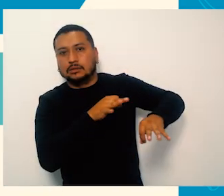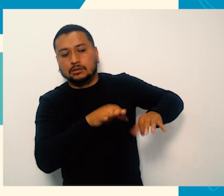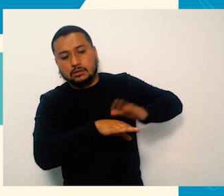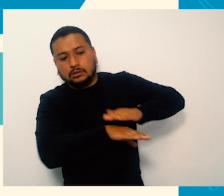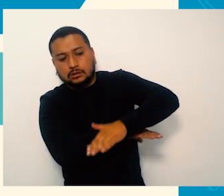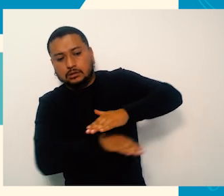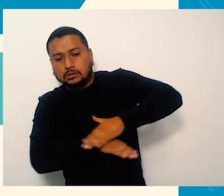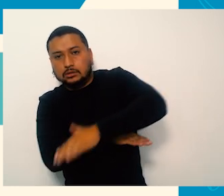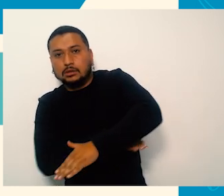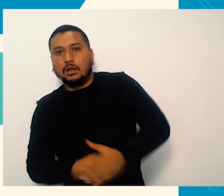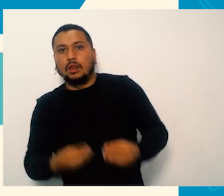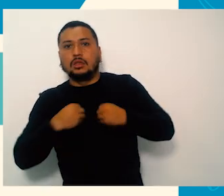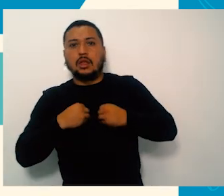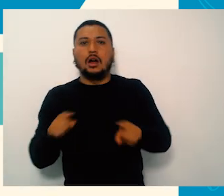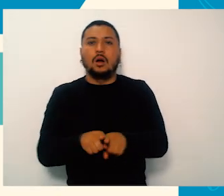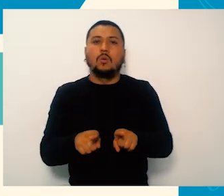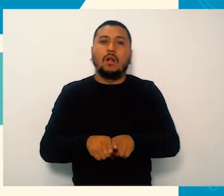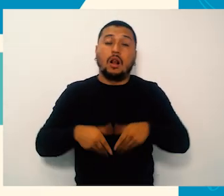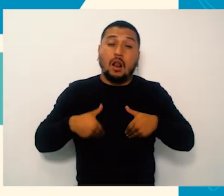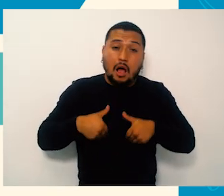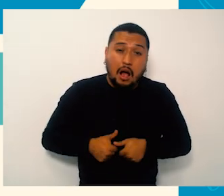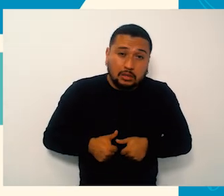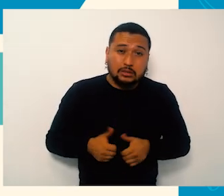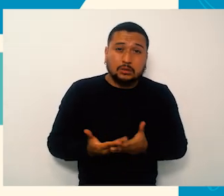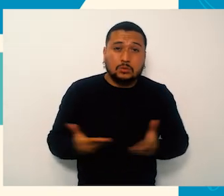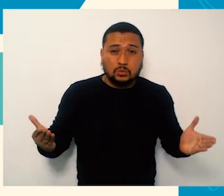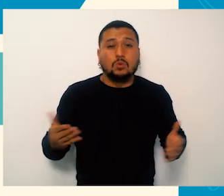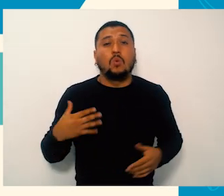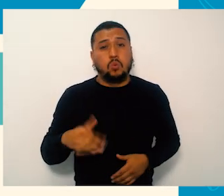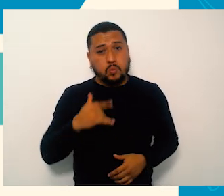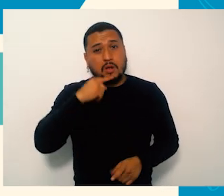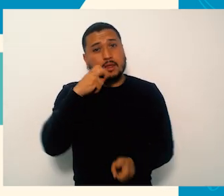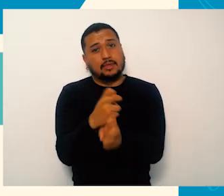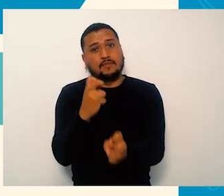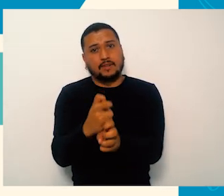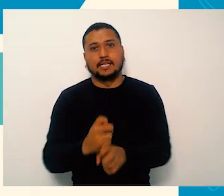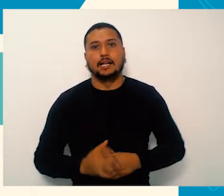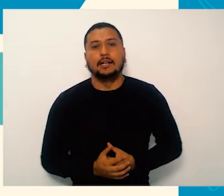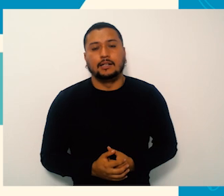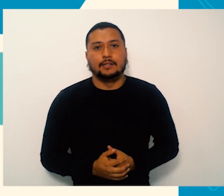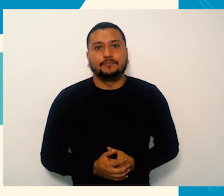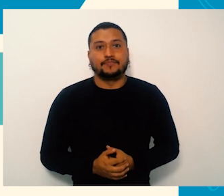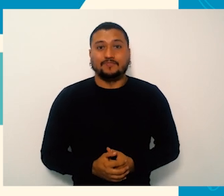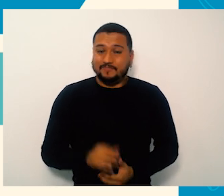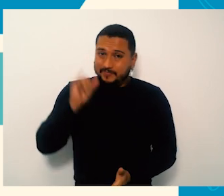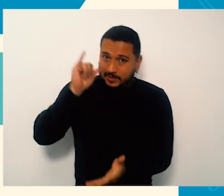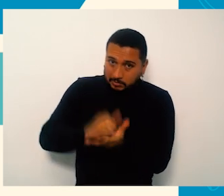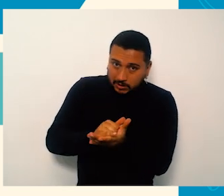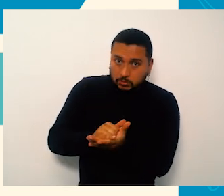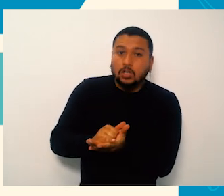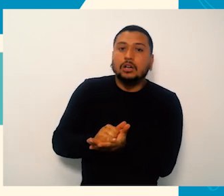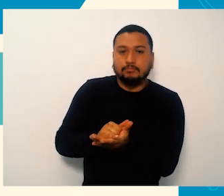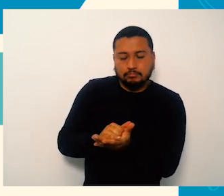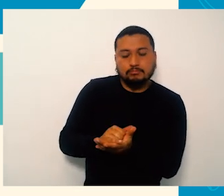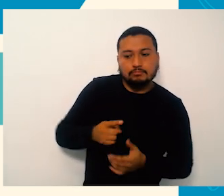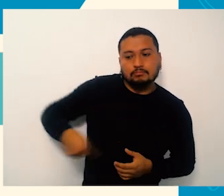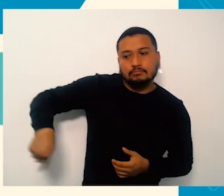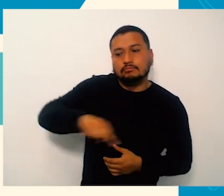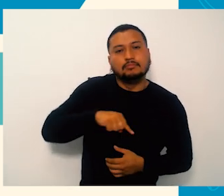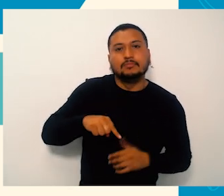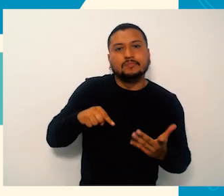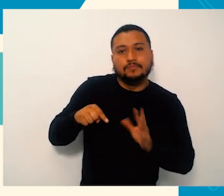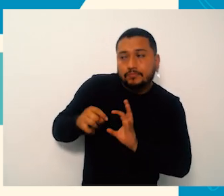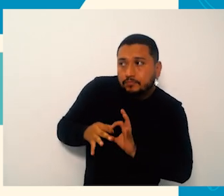dos semanas. En este momento arrancamos con Tuna la habilitación para continuar con la acreditación